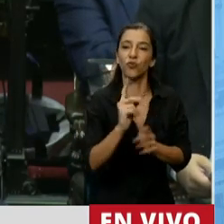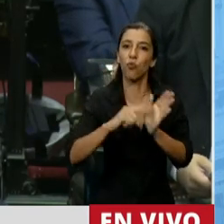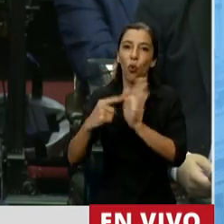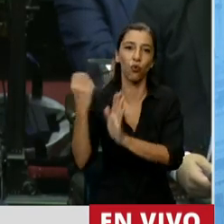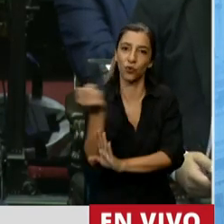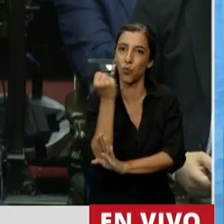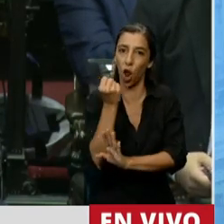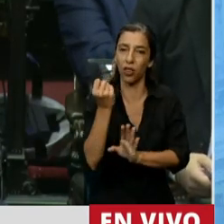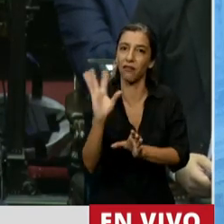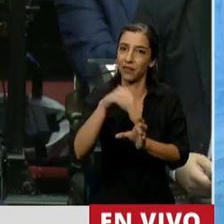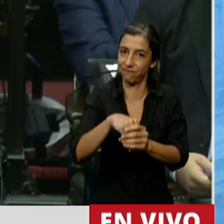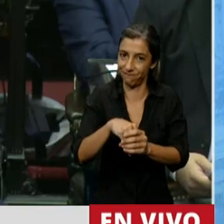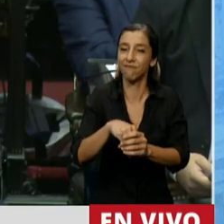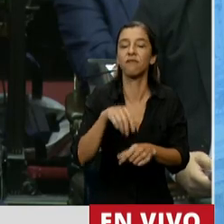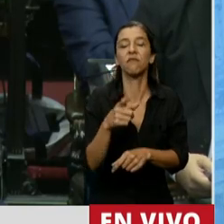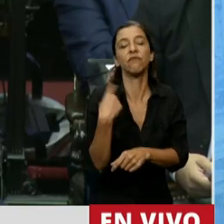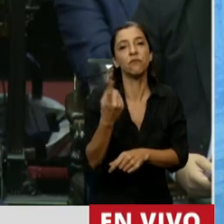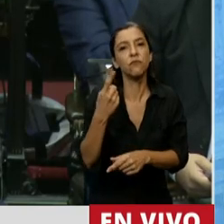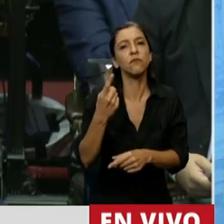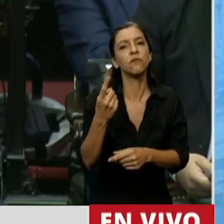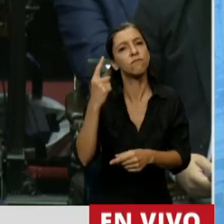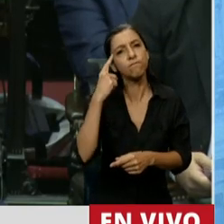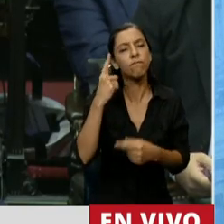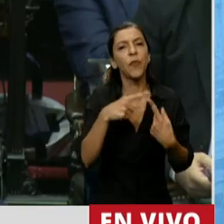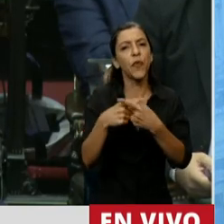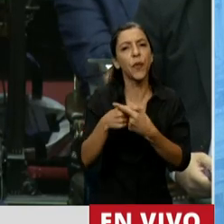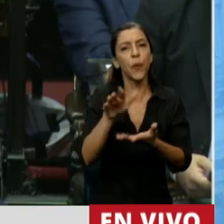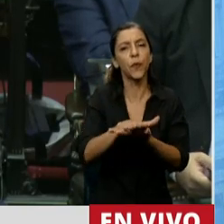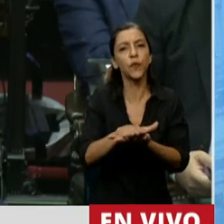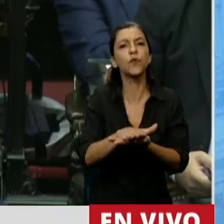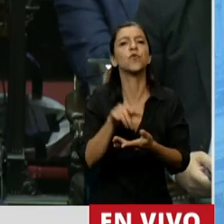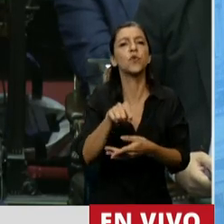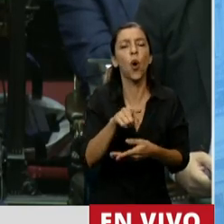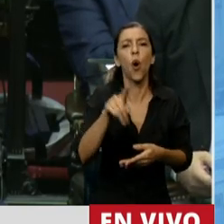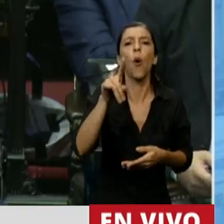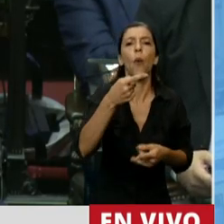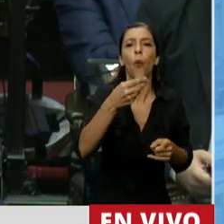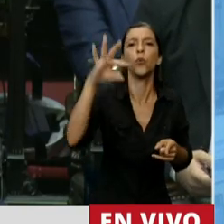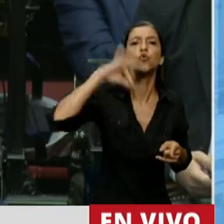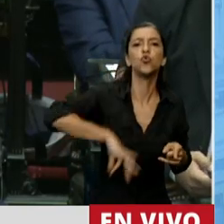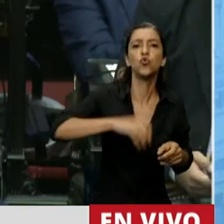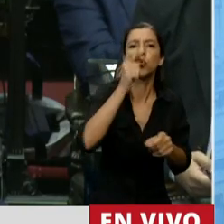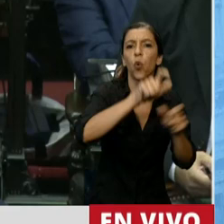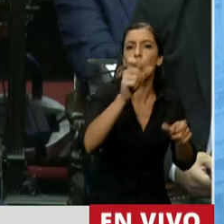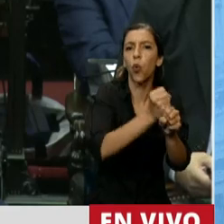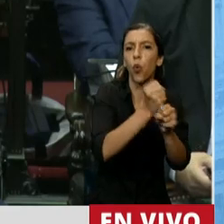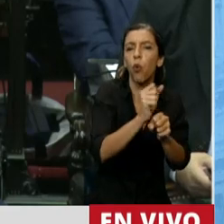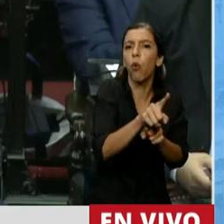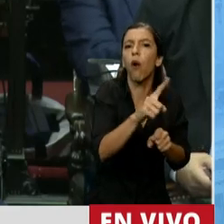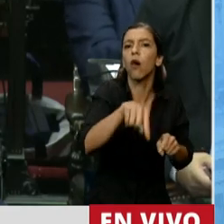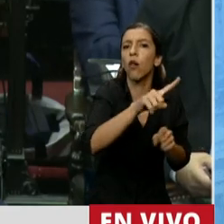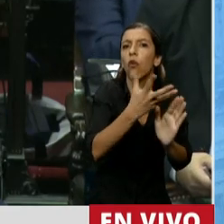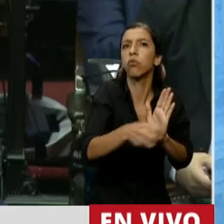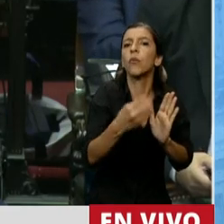discutimos el tema de la vinculación con los salarios de los trabajadores. Y consideramos